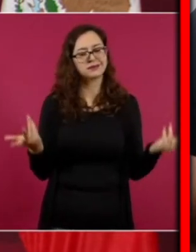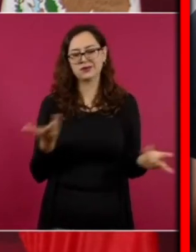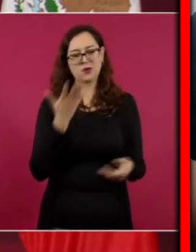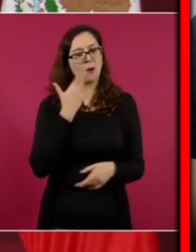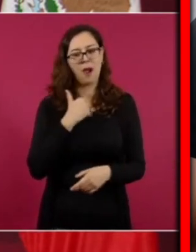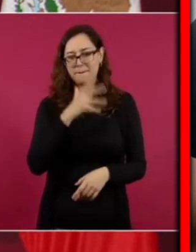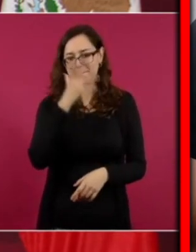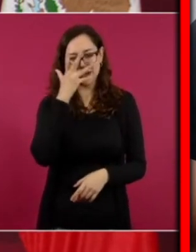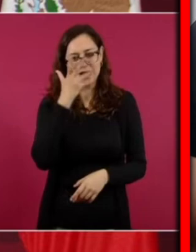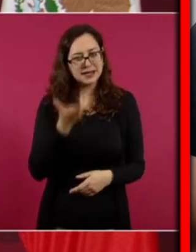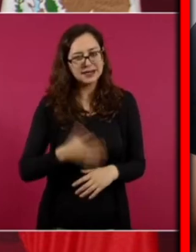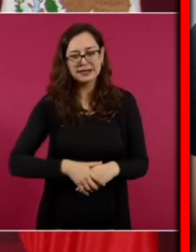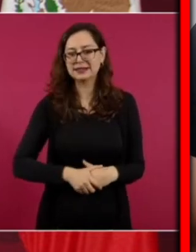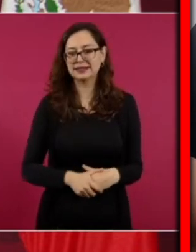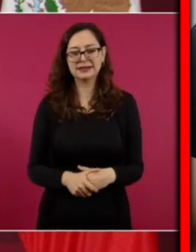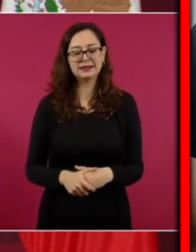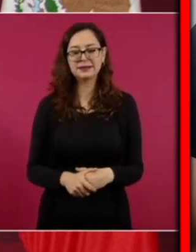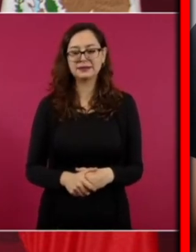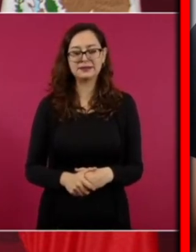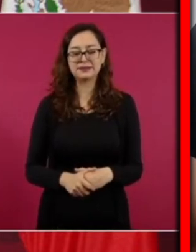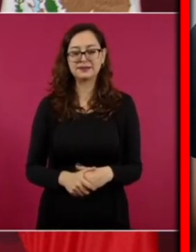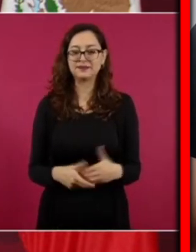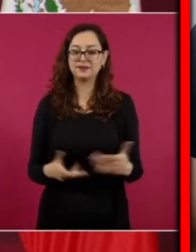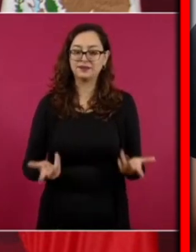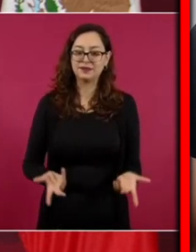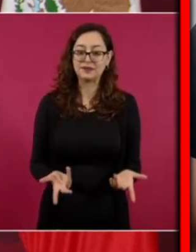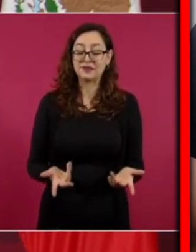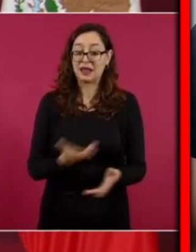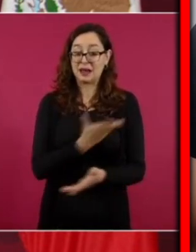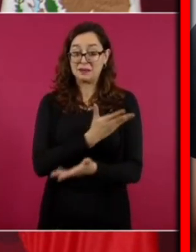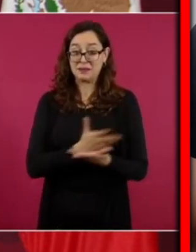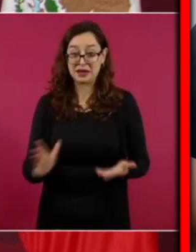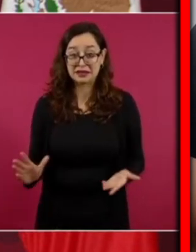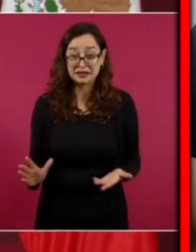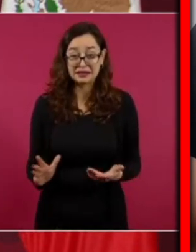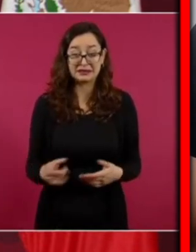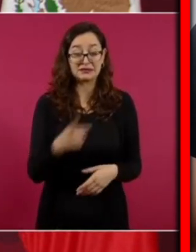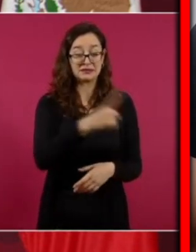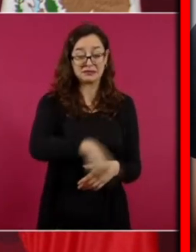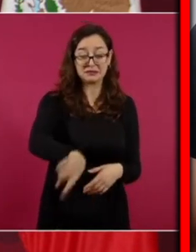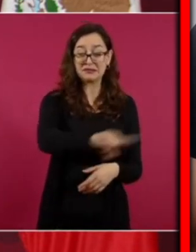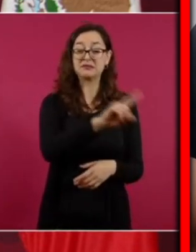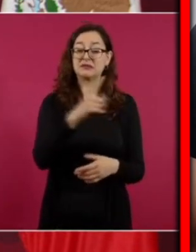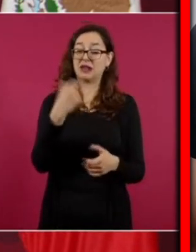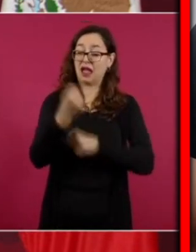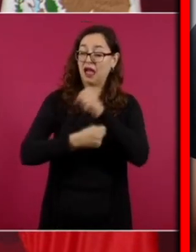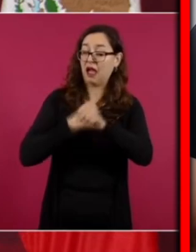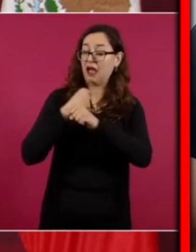el que hayan engañado a tanta gente